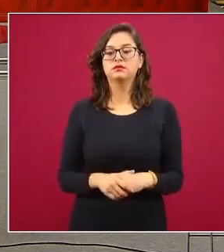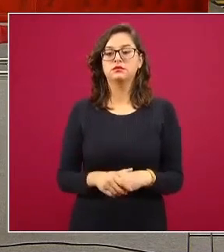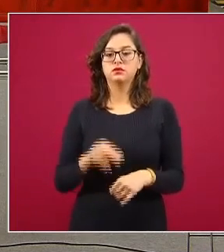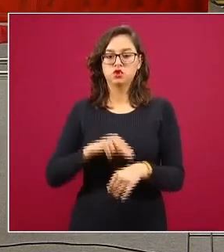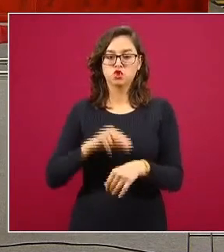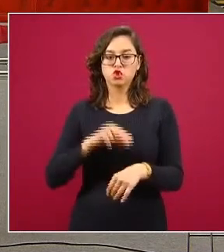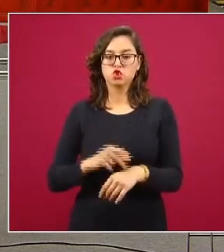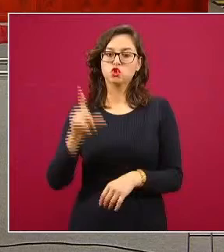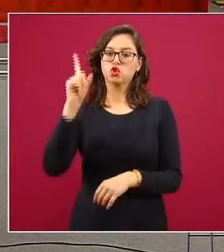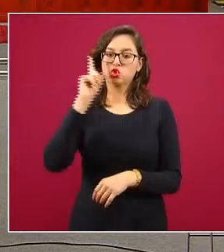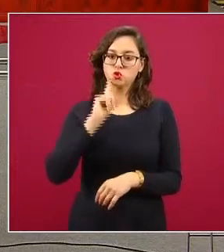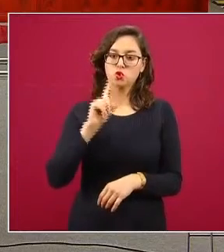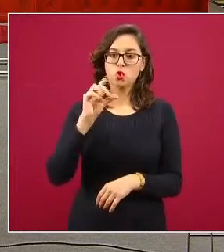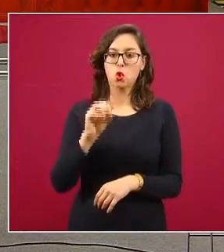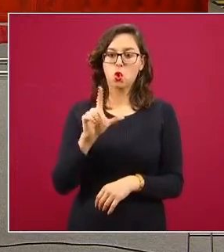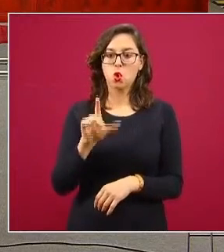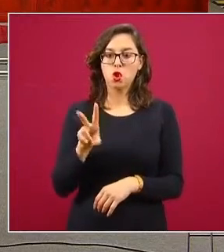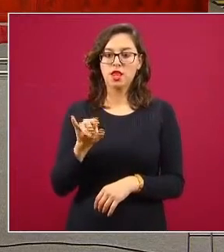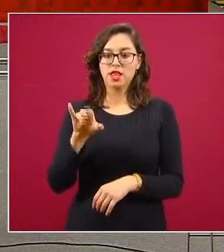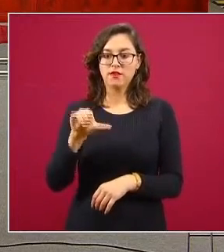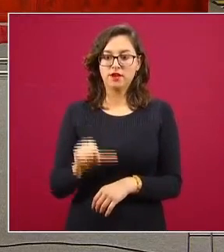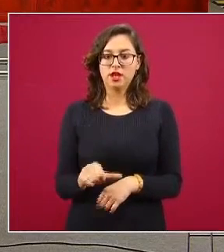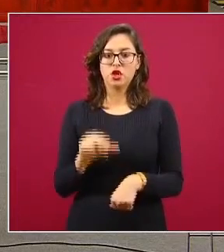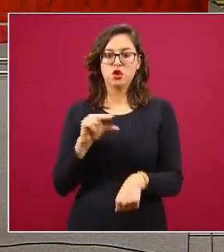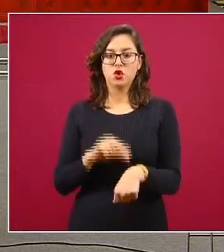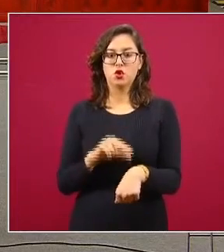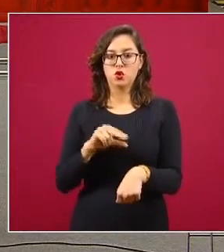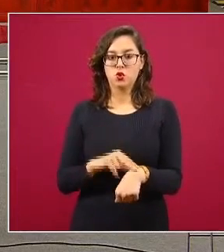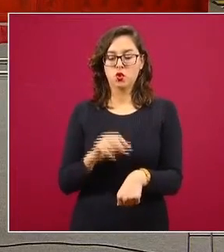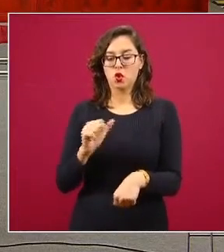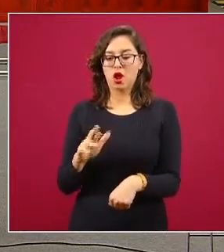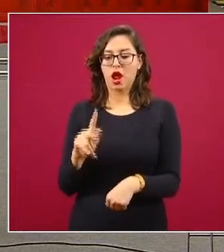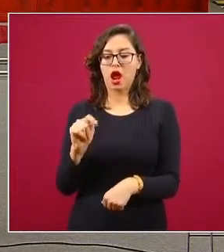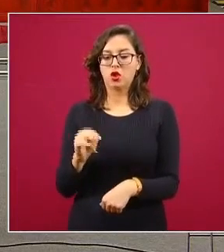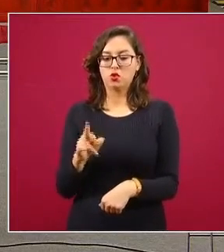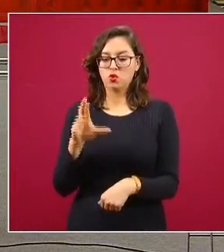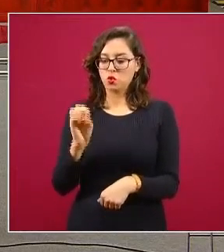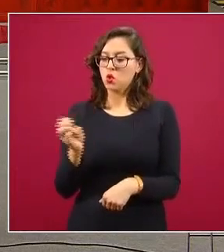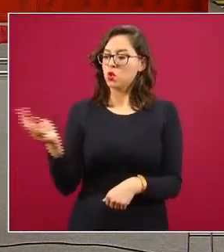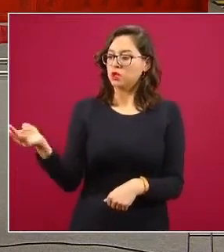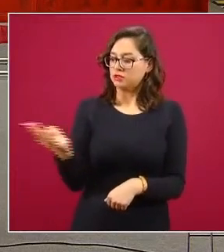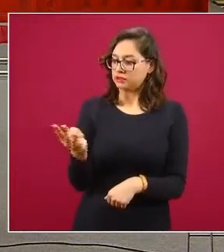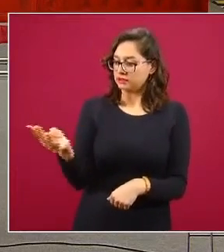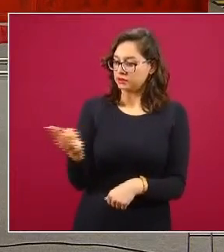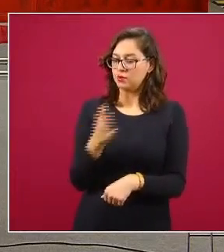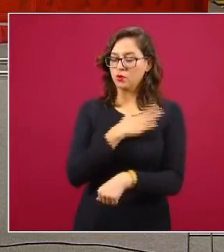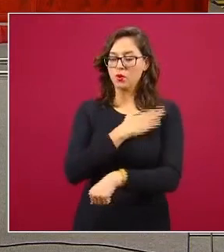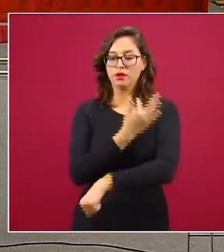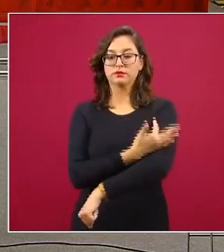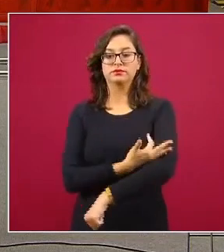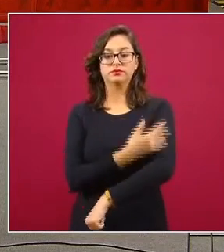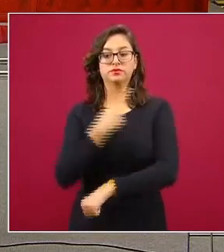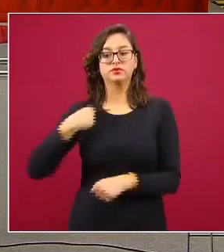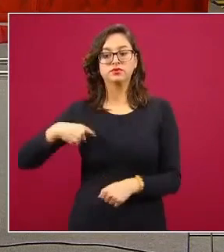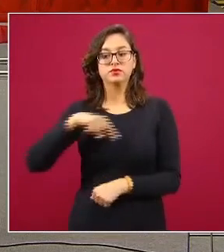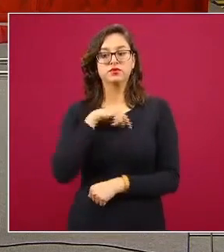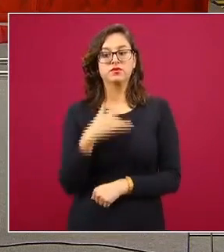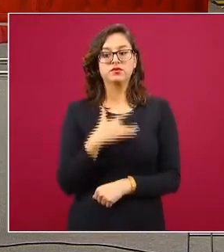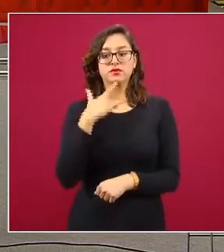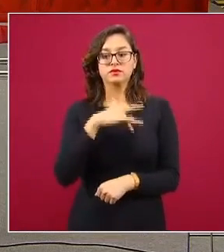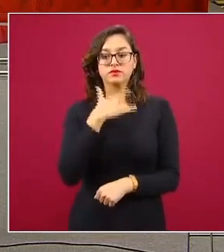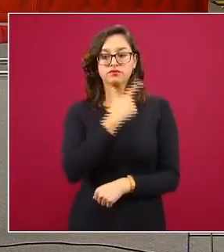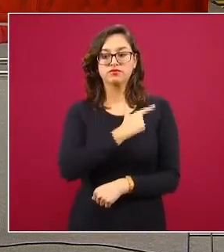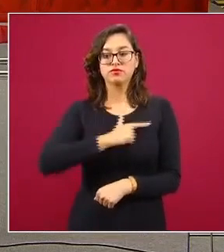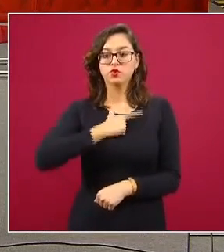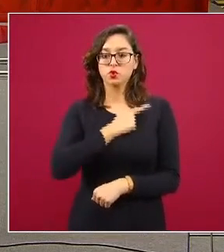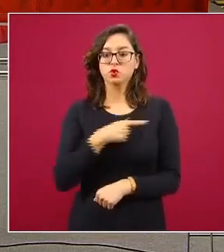doctora Oliva López y doctor Arturo Galindo. Para nosotros es un privilegio y un